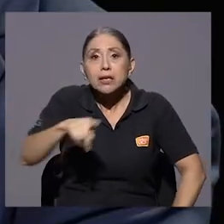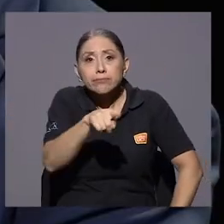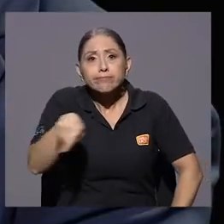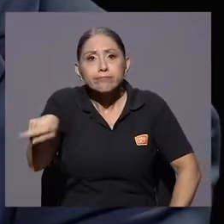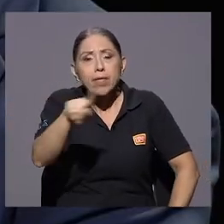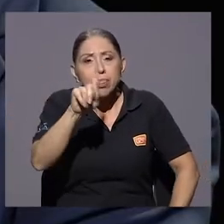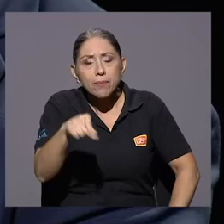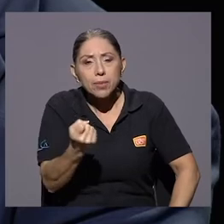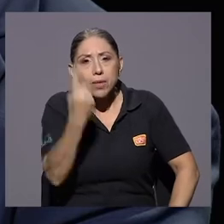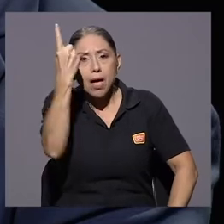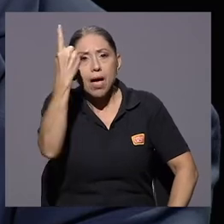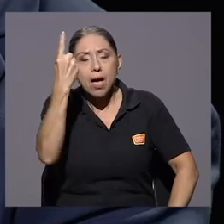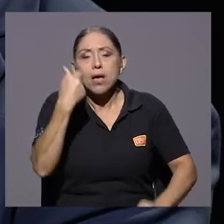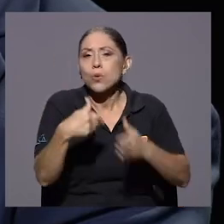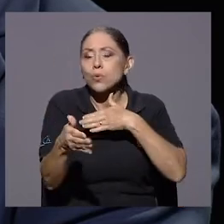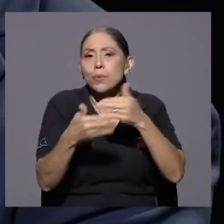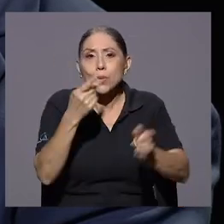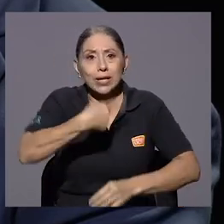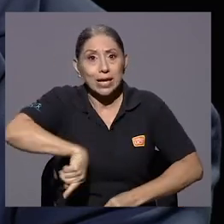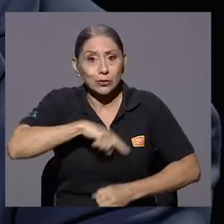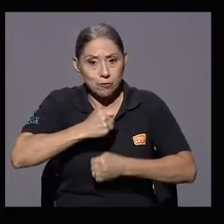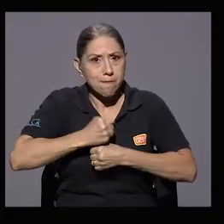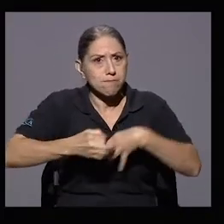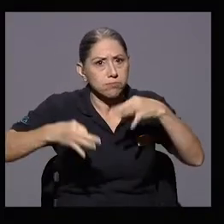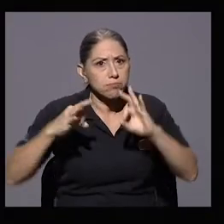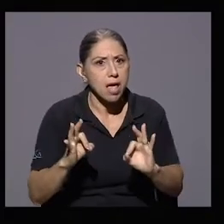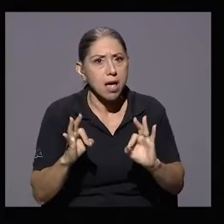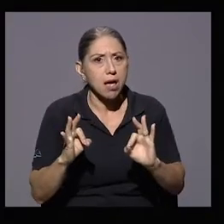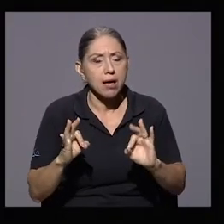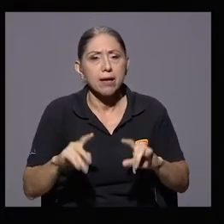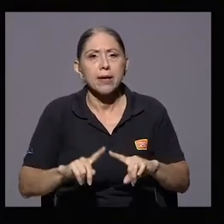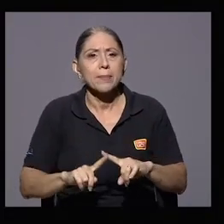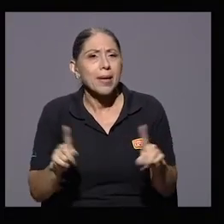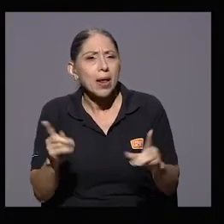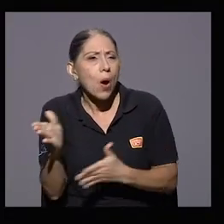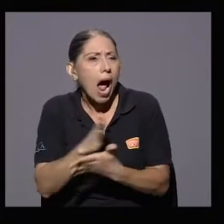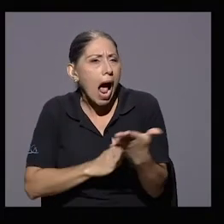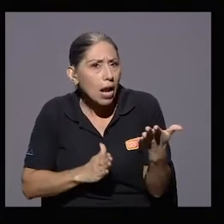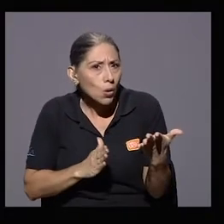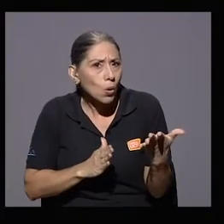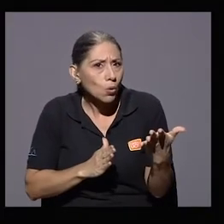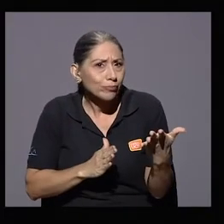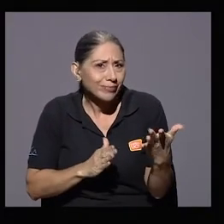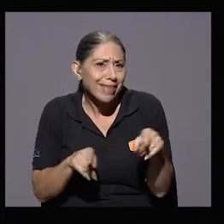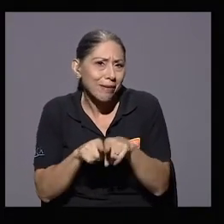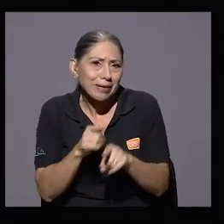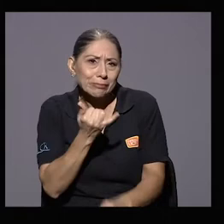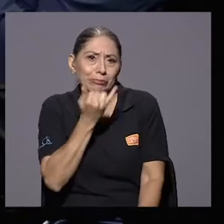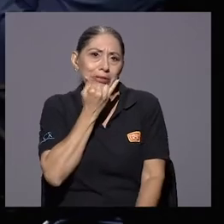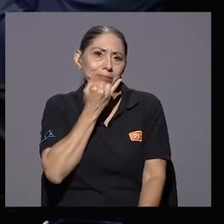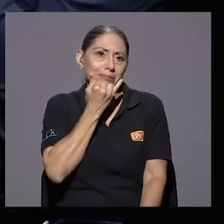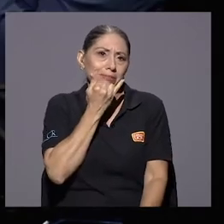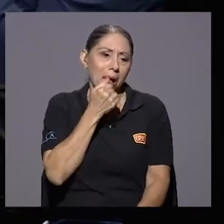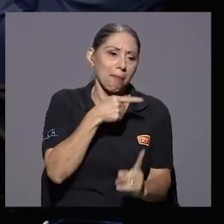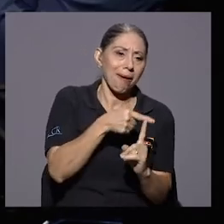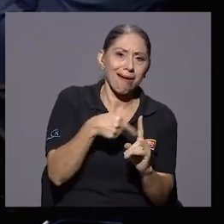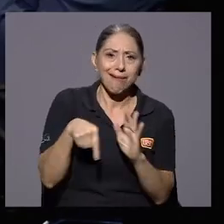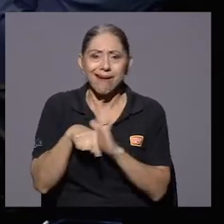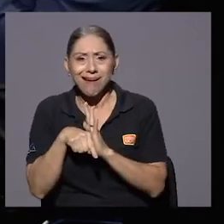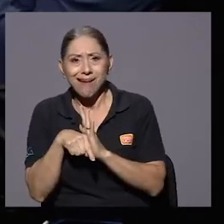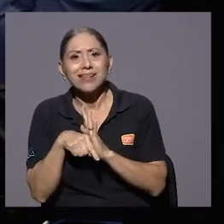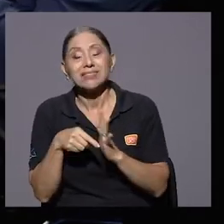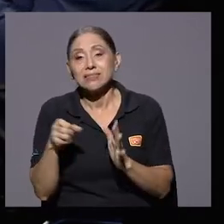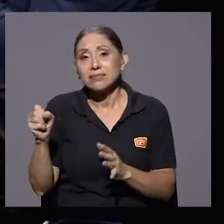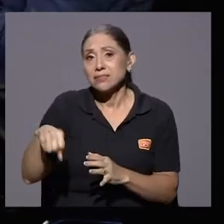entender, Don Lenin, que aunque lo estemos haciendo bien, hay algo que estamos haciendo bien mal. Se estuvo haciendo algo